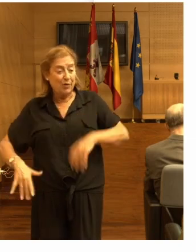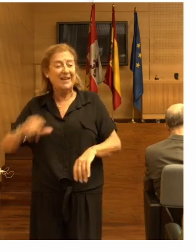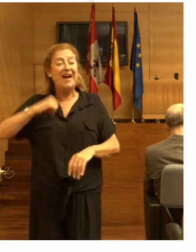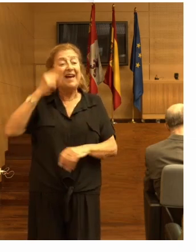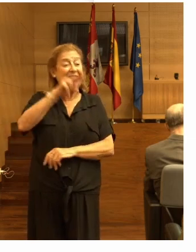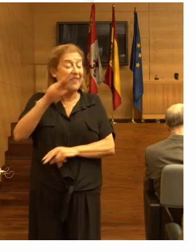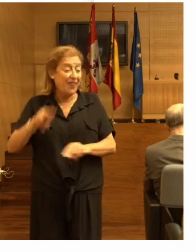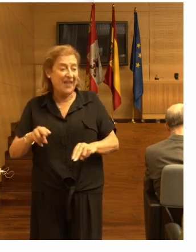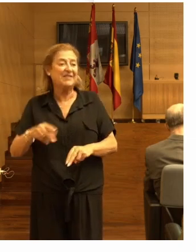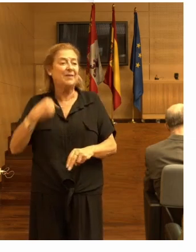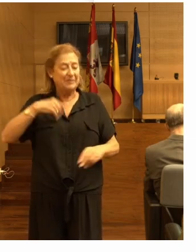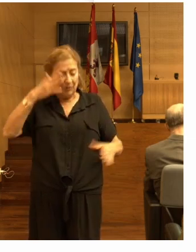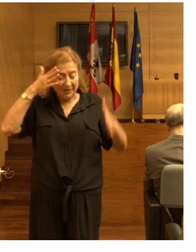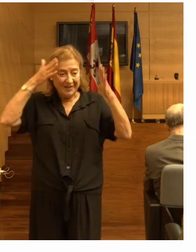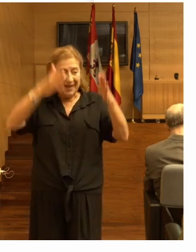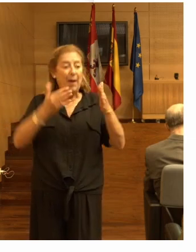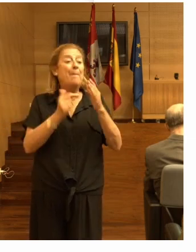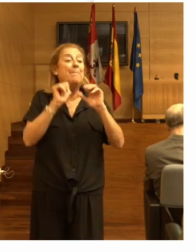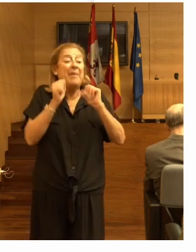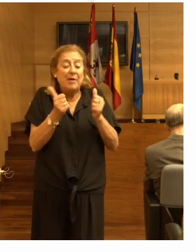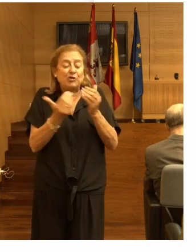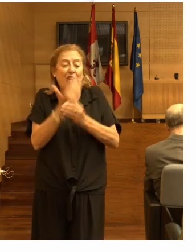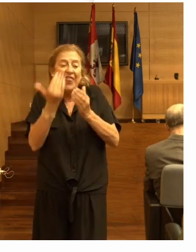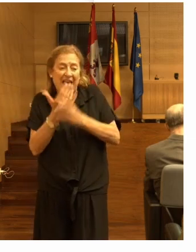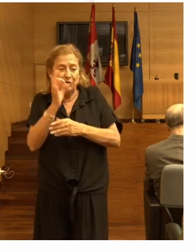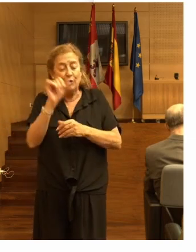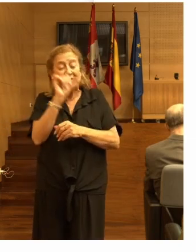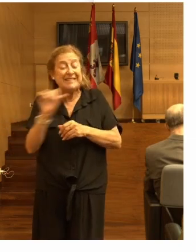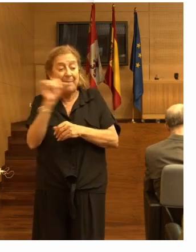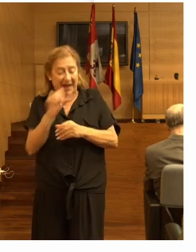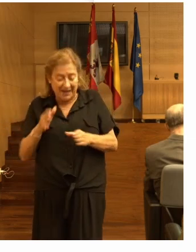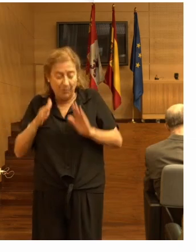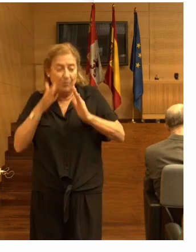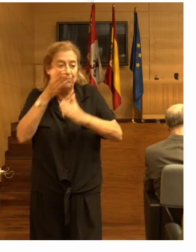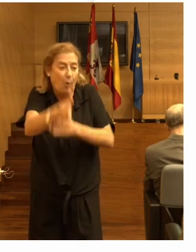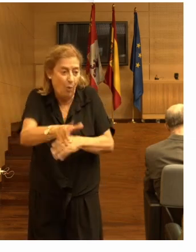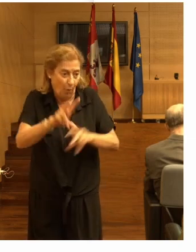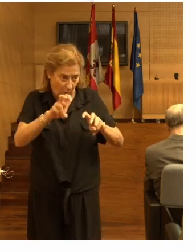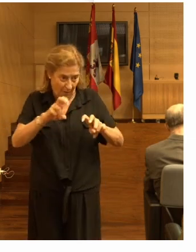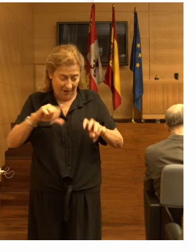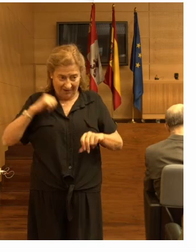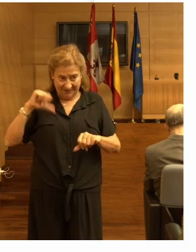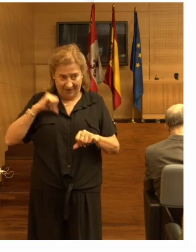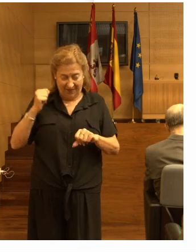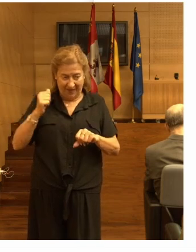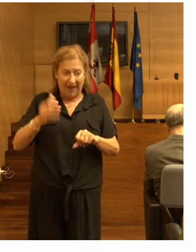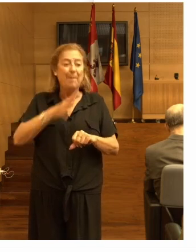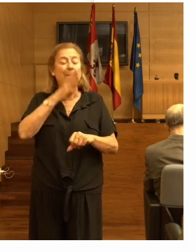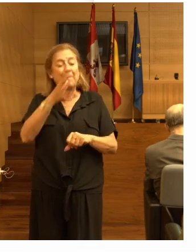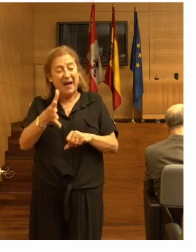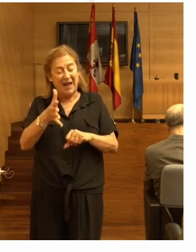precisamente en esos primeros días o semanas de estar en la residencia para